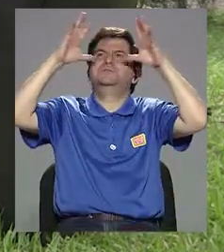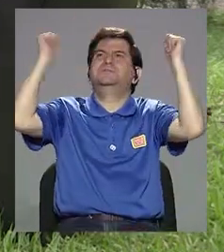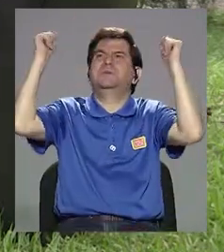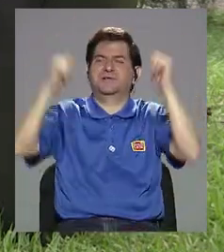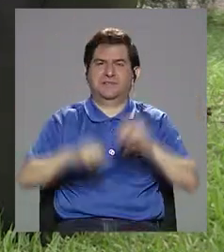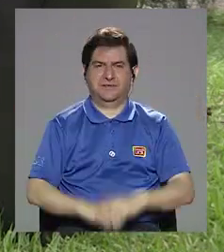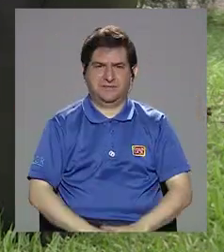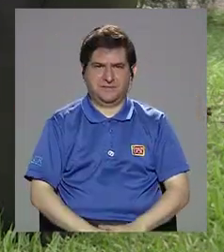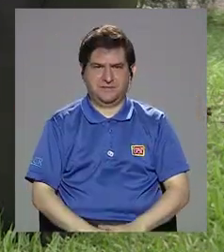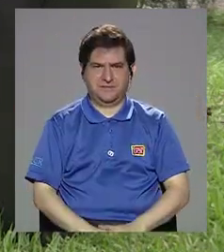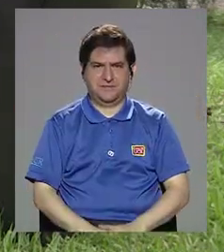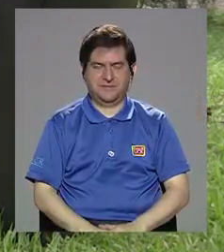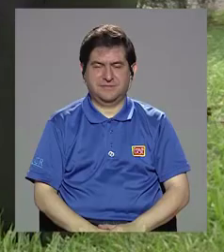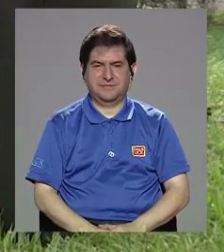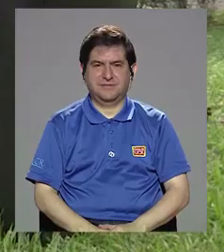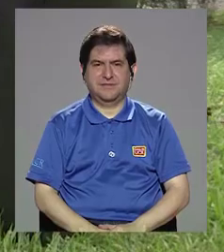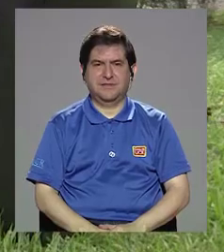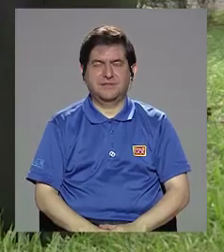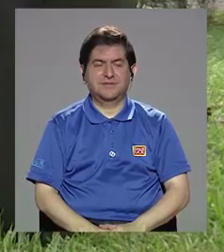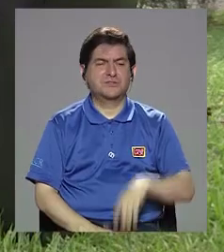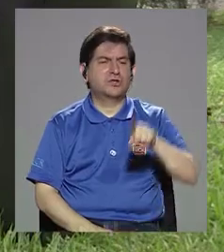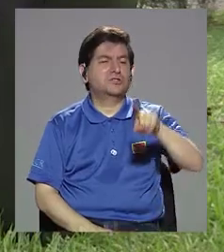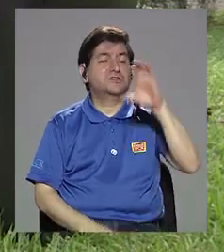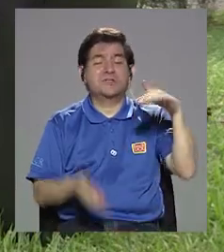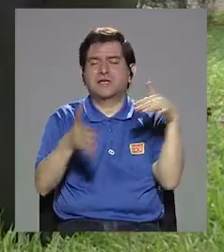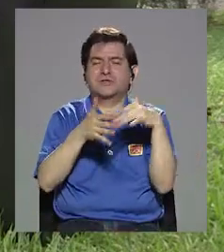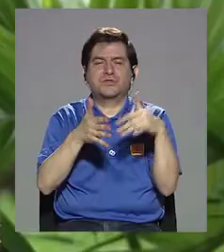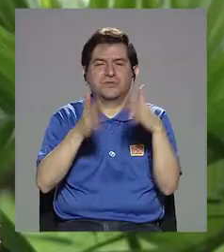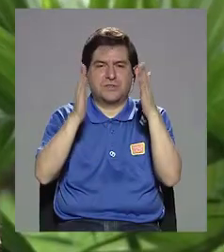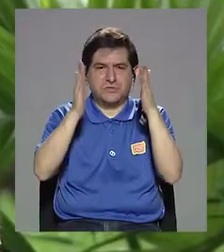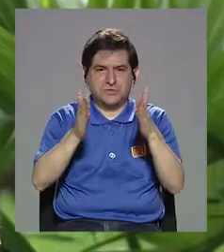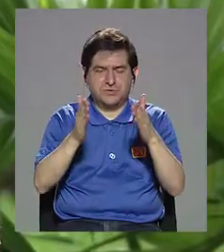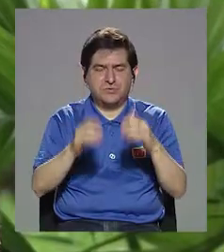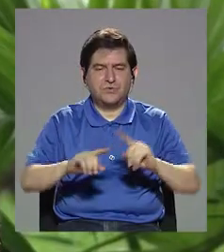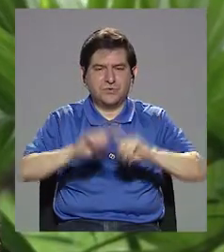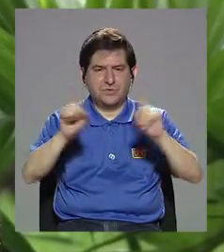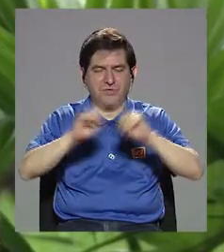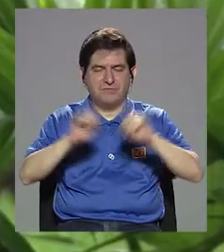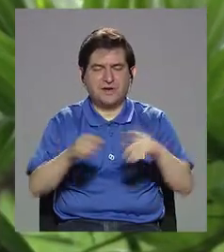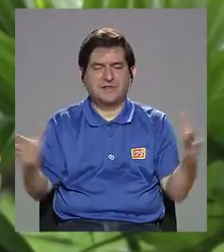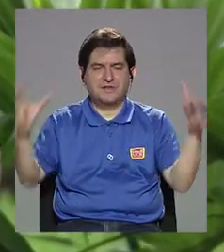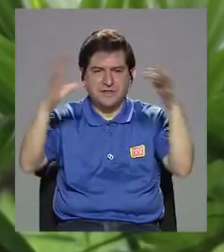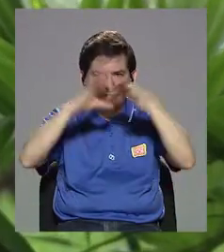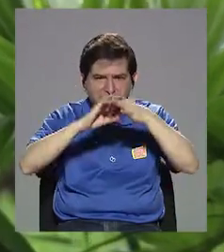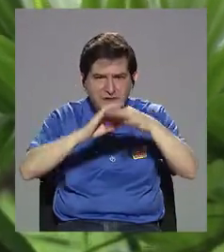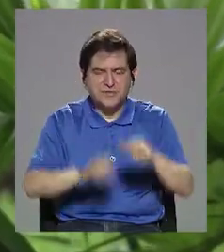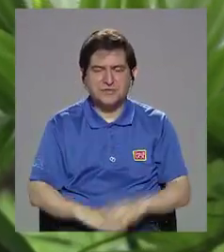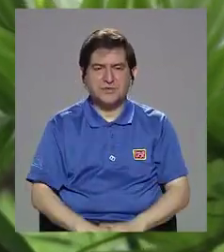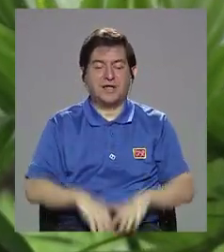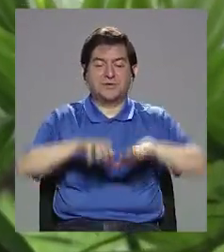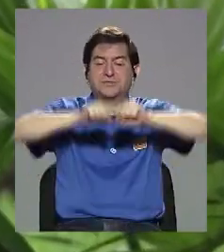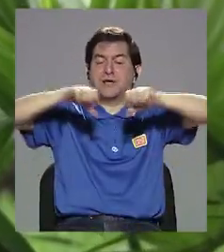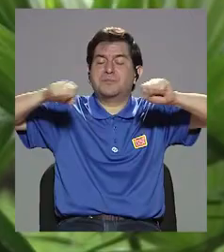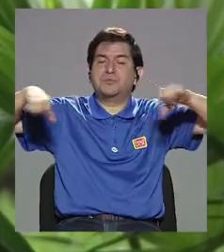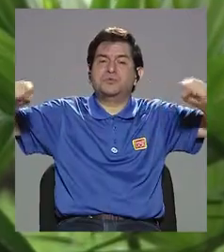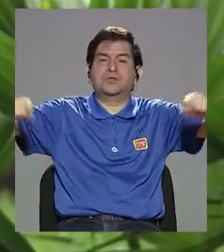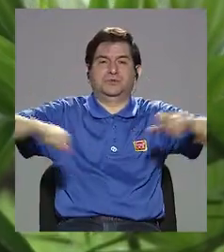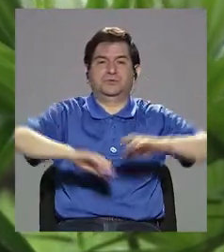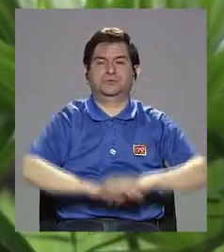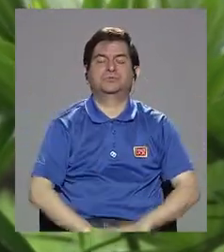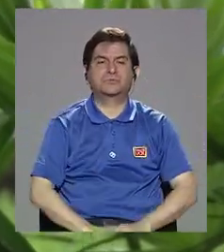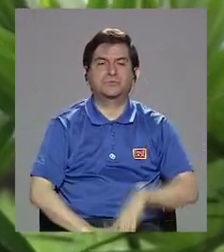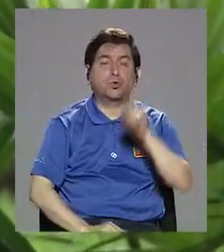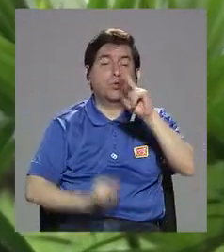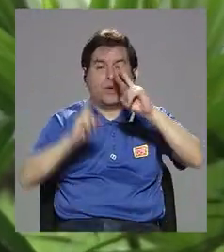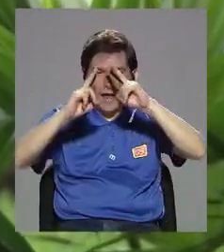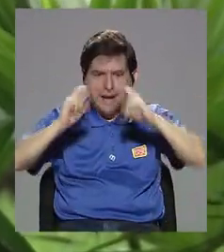tantos, son literalmente cientos de estudios que hay en embutidos y se